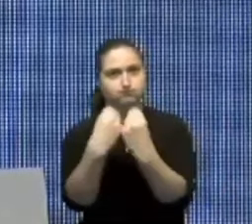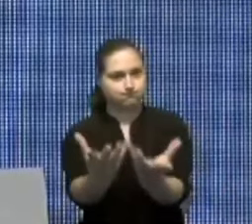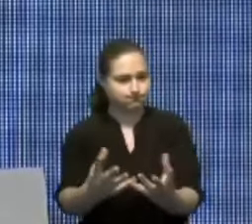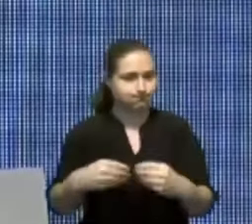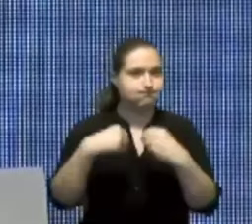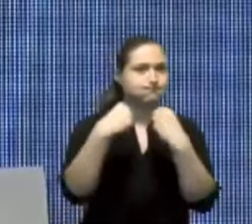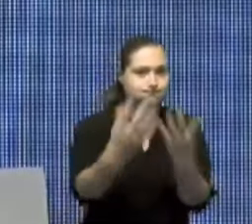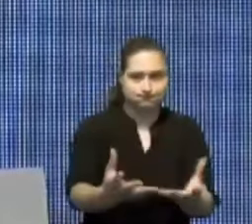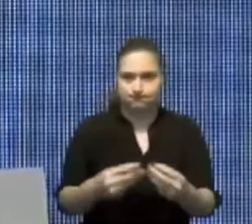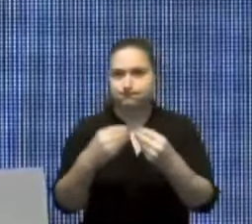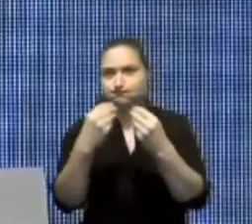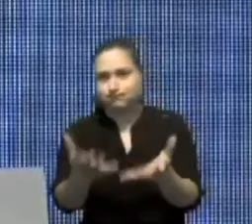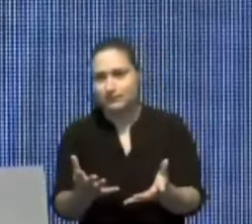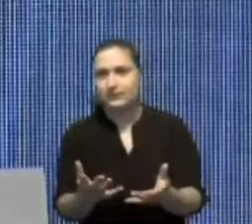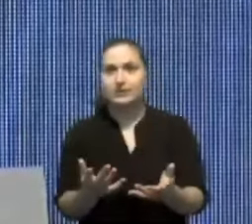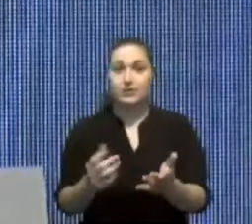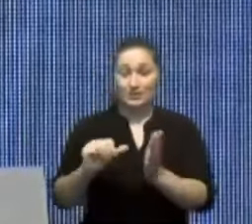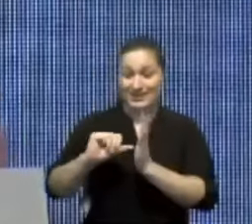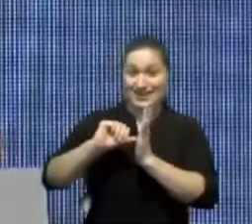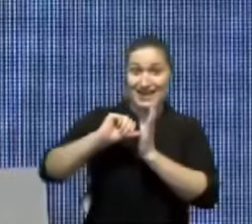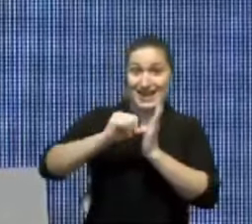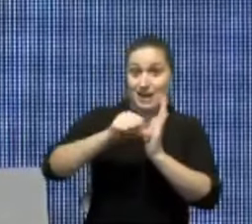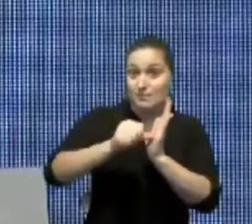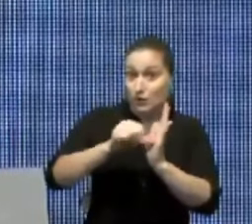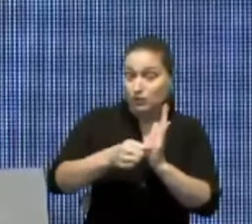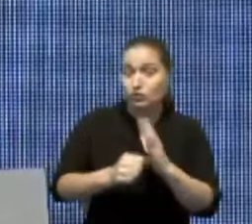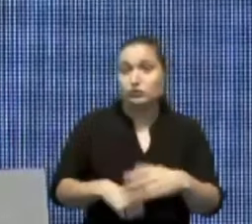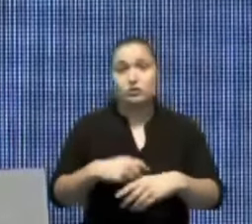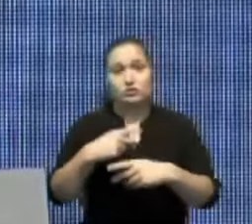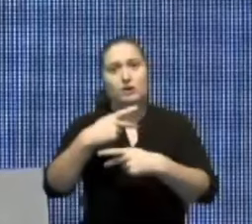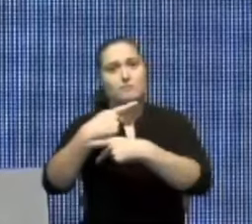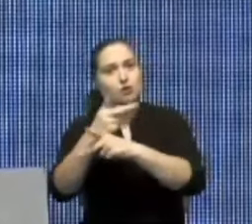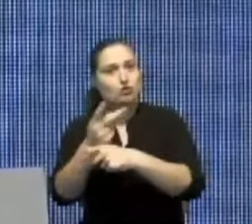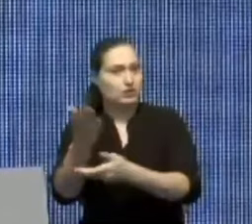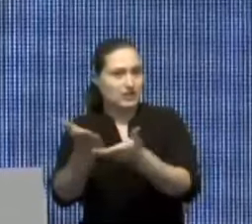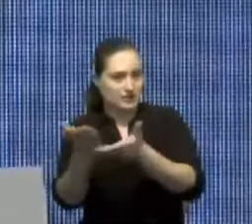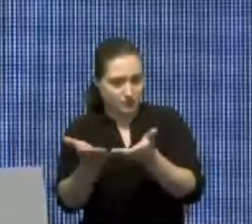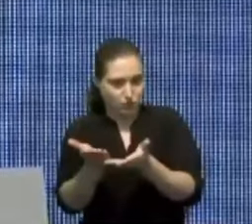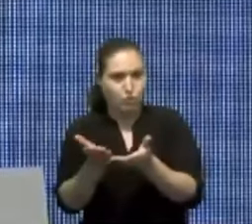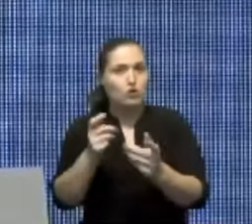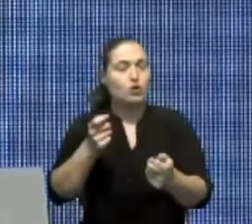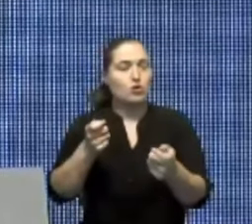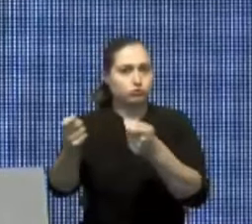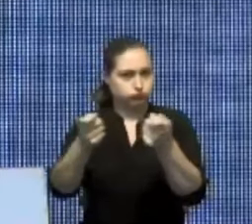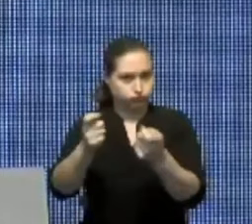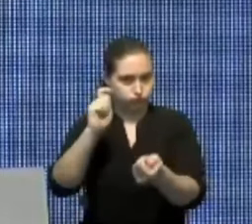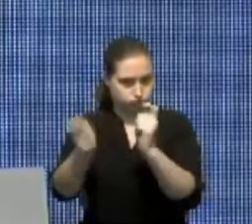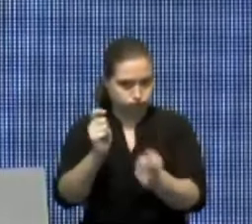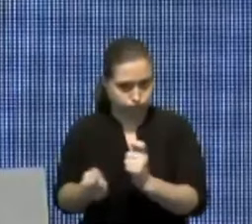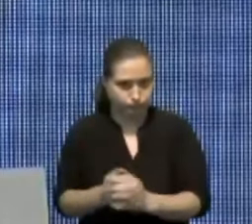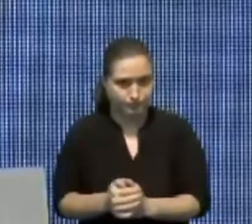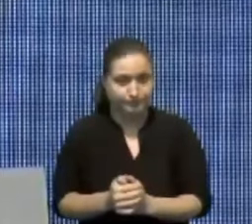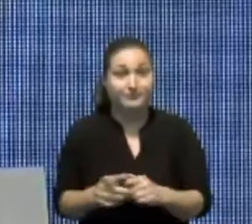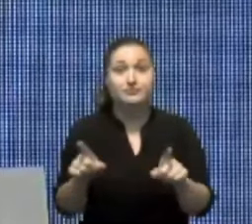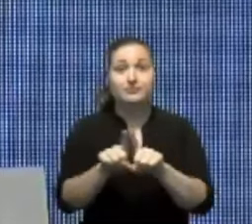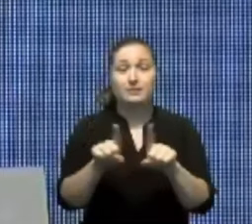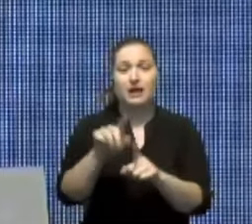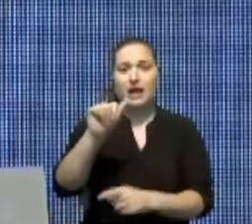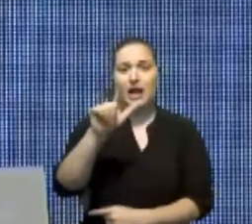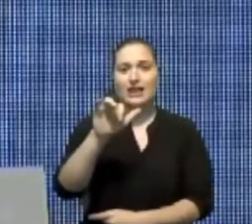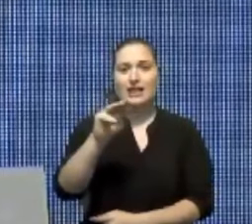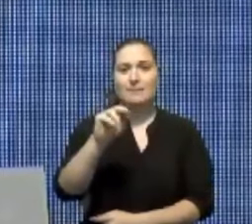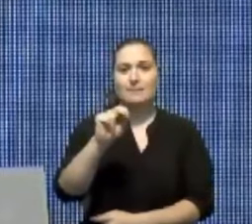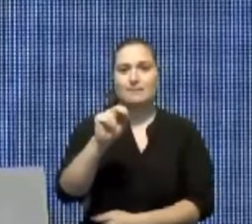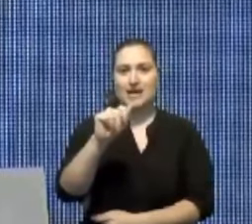generalización de ciertos impuestos en ciertos productos y servicios. La asignación del programa Aliméntate pasará